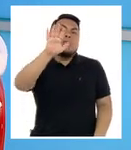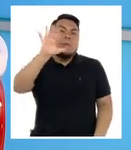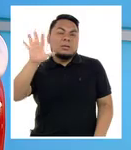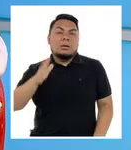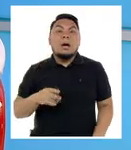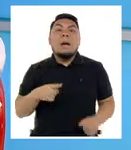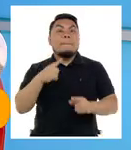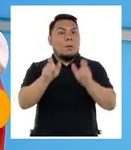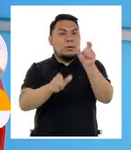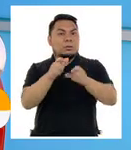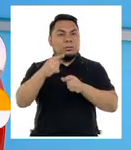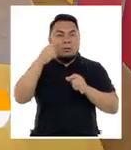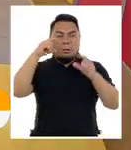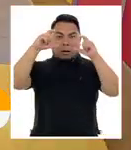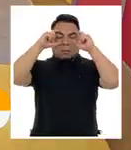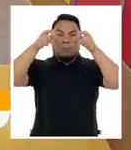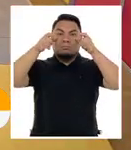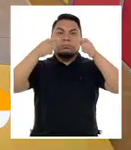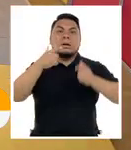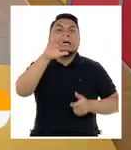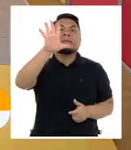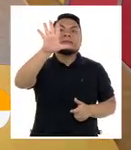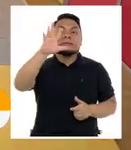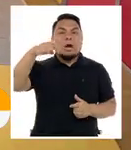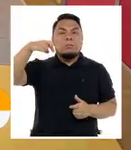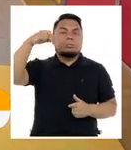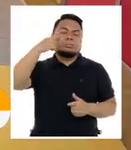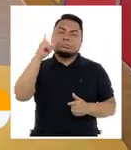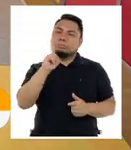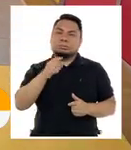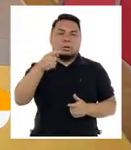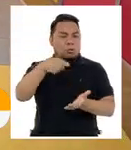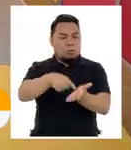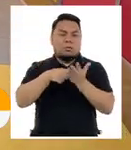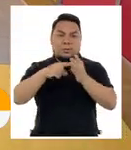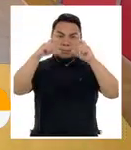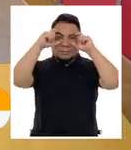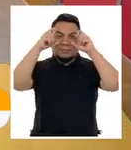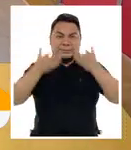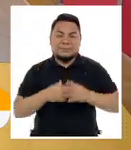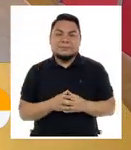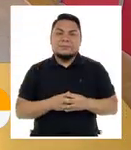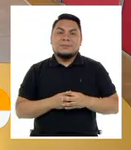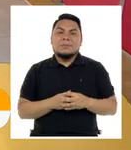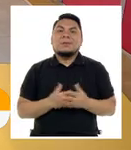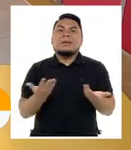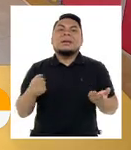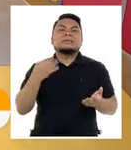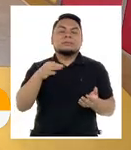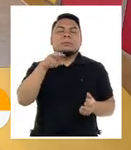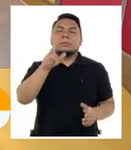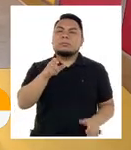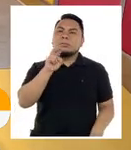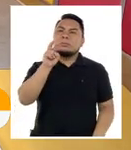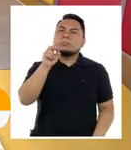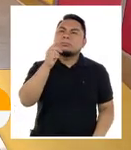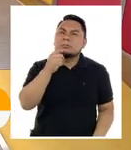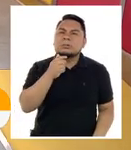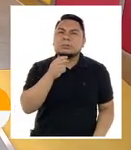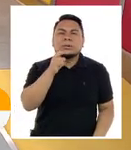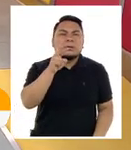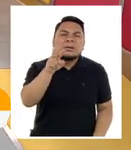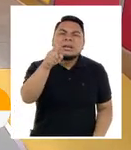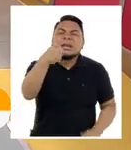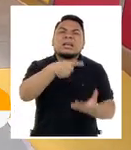pero hay personas que tienen 5, por ejemplo. Esas obligatoriamente tienen que usar lentes. Comenzamos a ver, así, ¿qué dice ahí? ¿Qué dice ahí? Eso ya debe